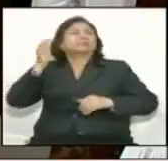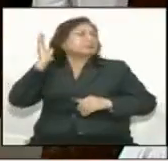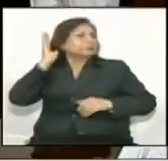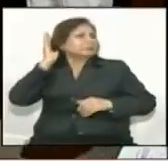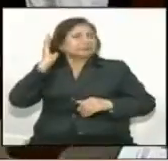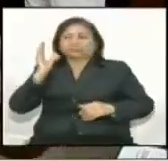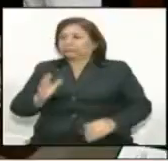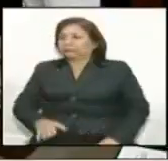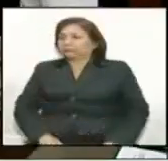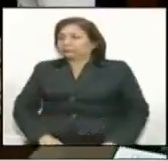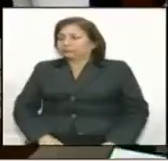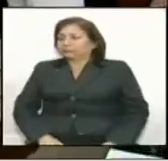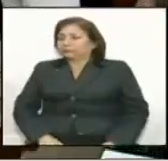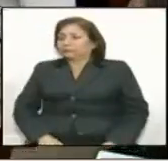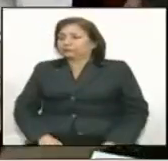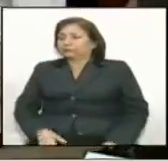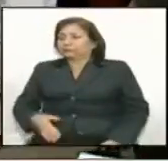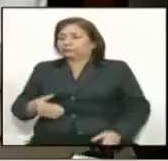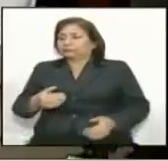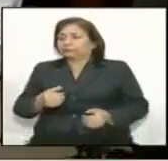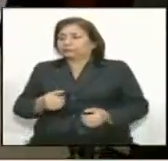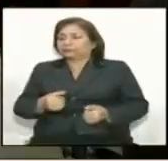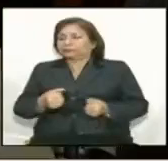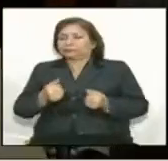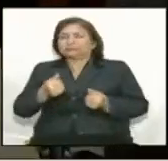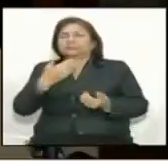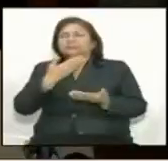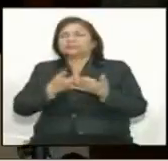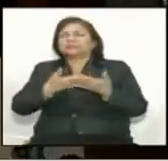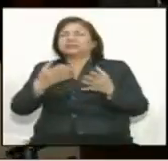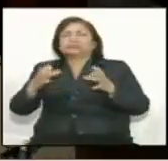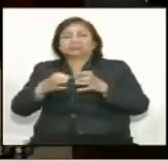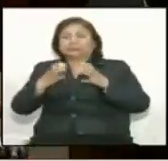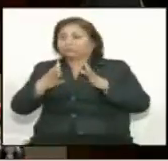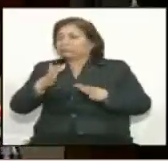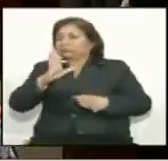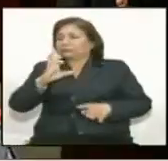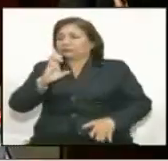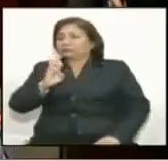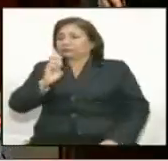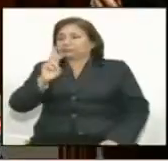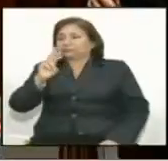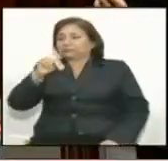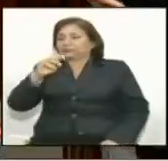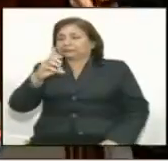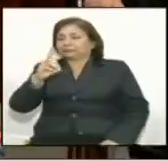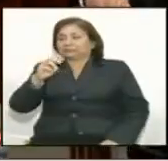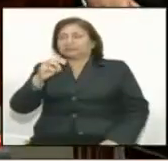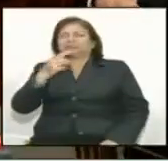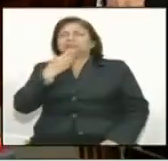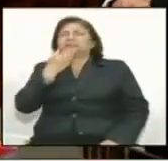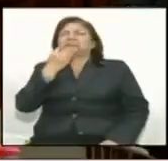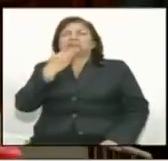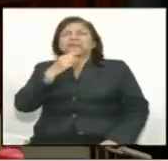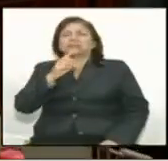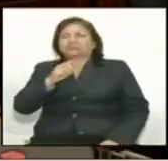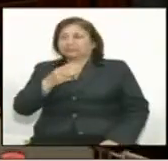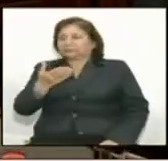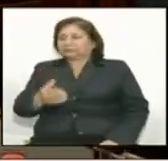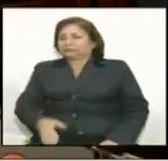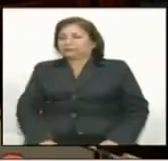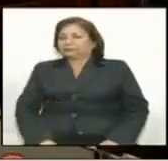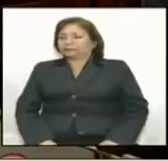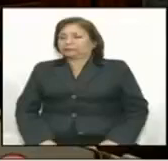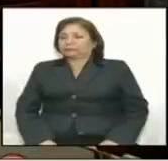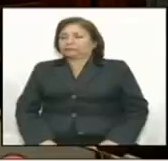¿Quién tendría mayor aprobación? La segunda lista cuenta, y yo insisto, esto no es una estigmatización